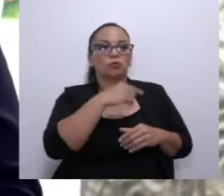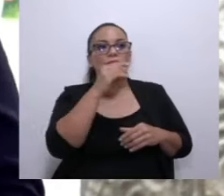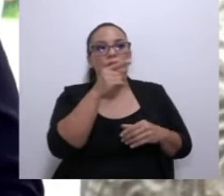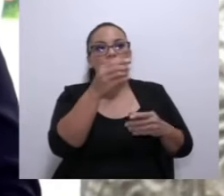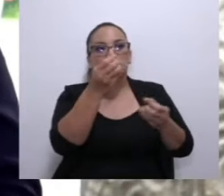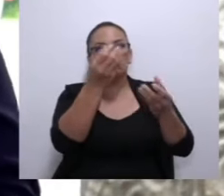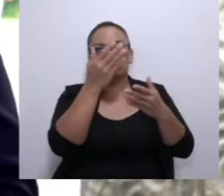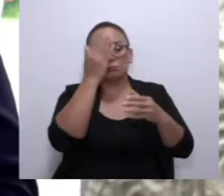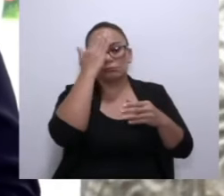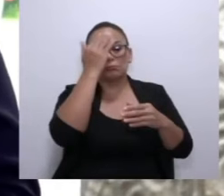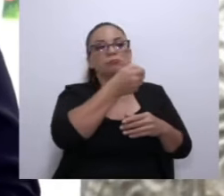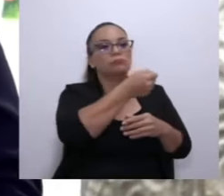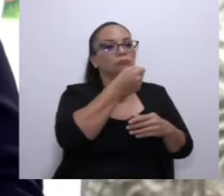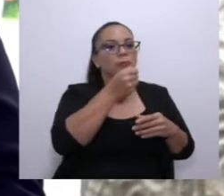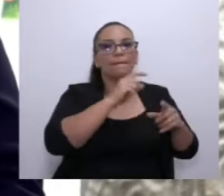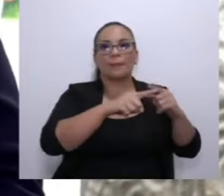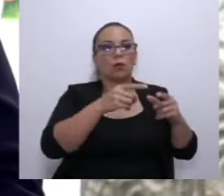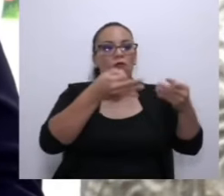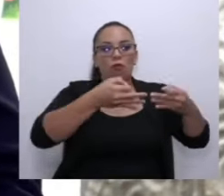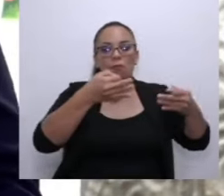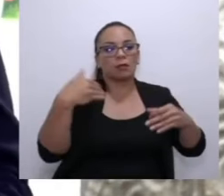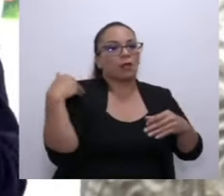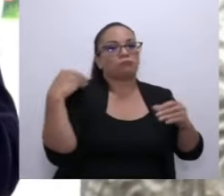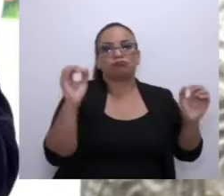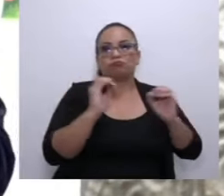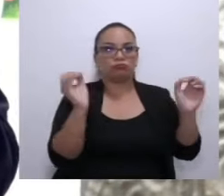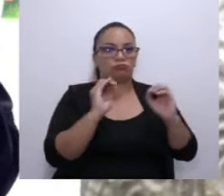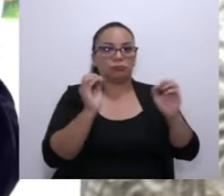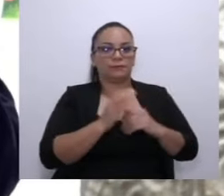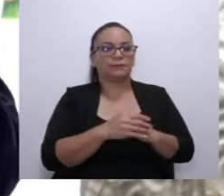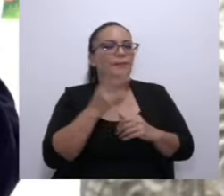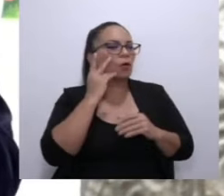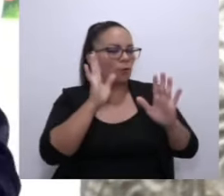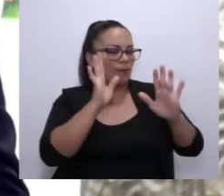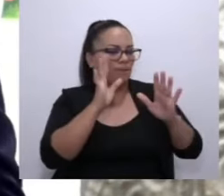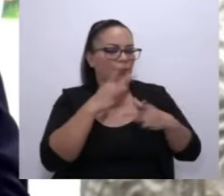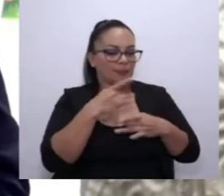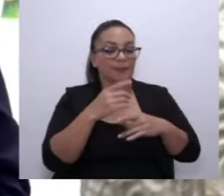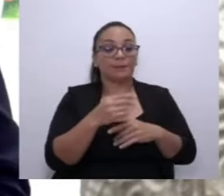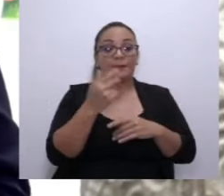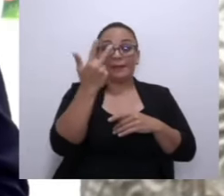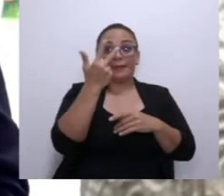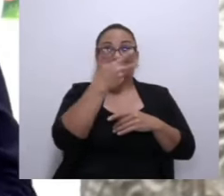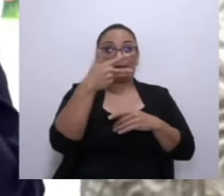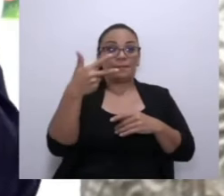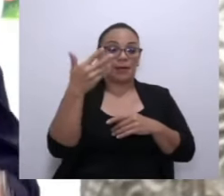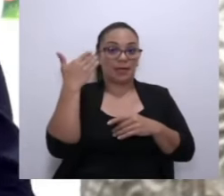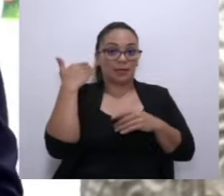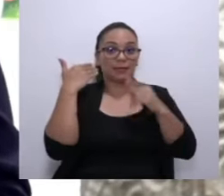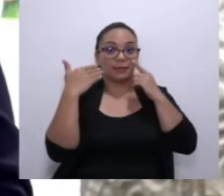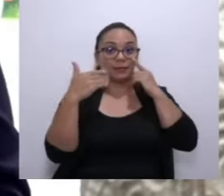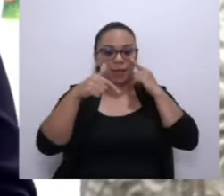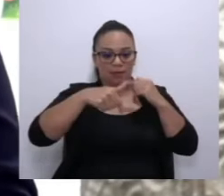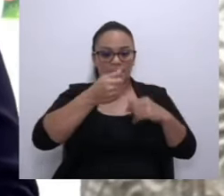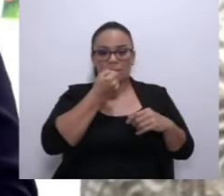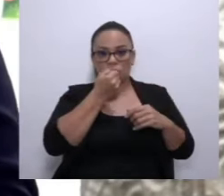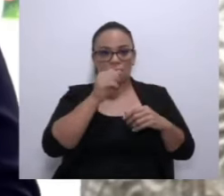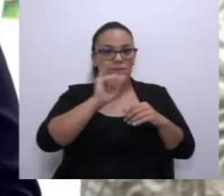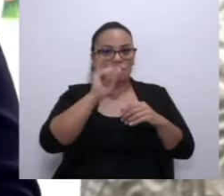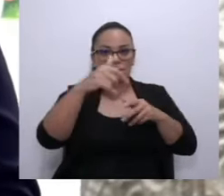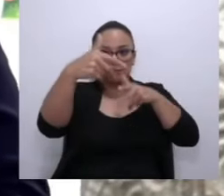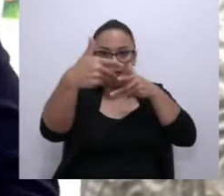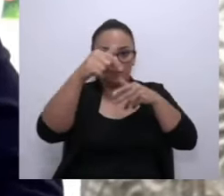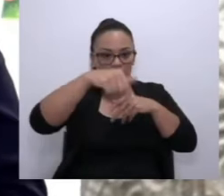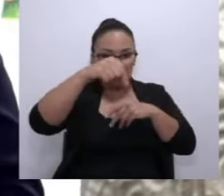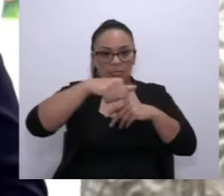que no nos ha sido notificado, pero hace tres semanas, en estos mismos micrófonos, ante estas mismas cámaras, en este